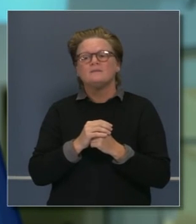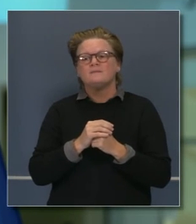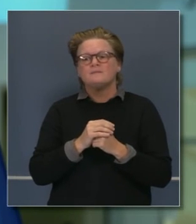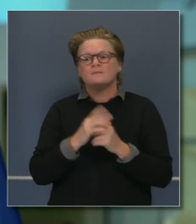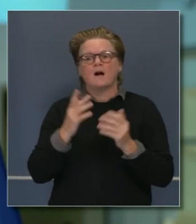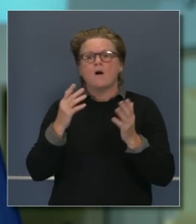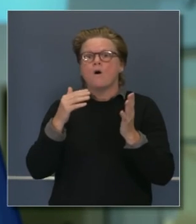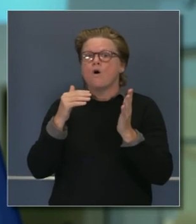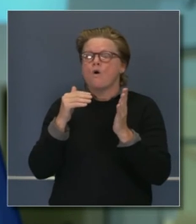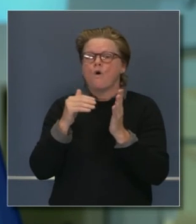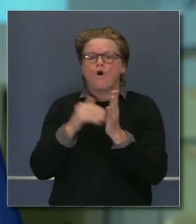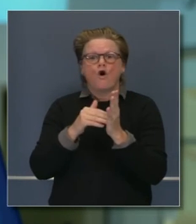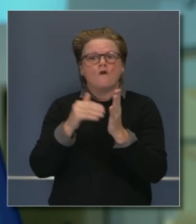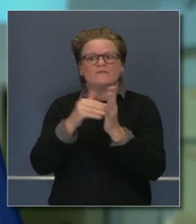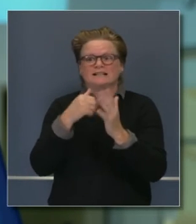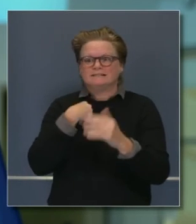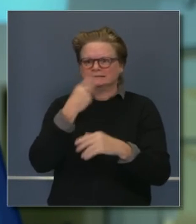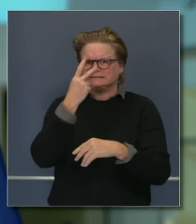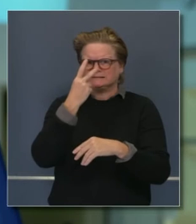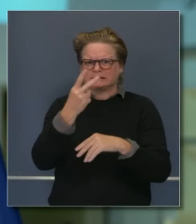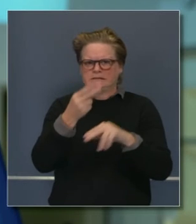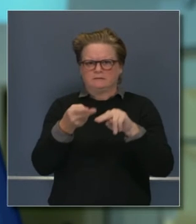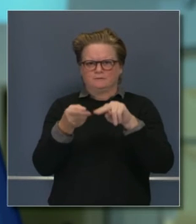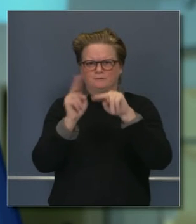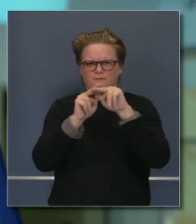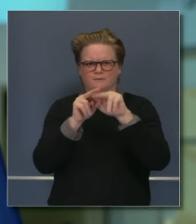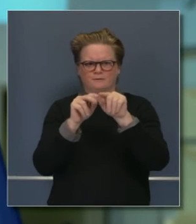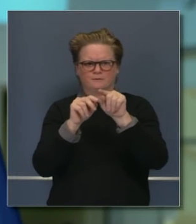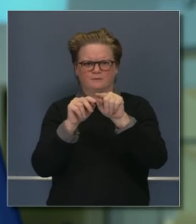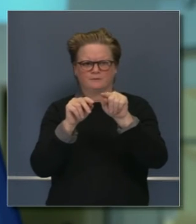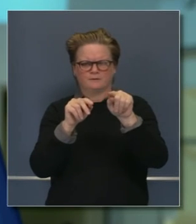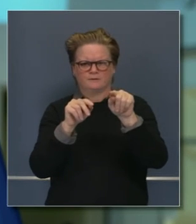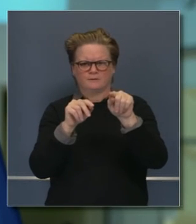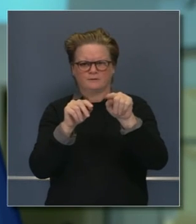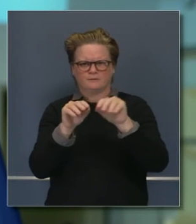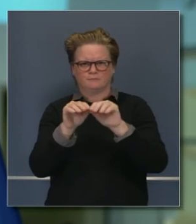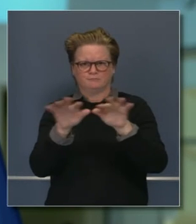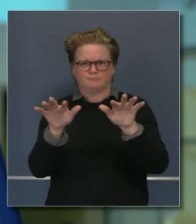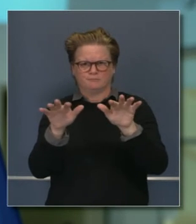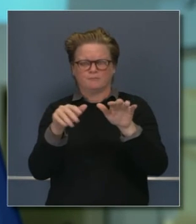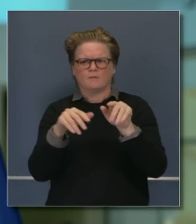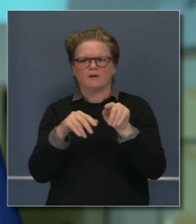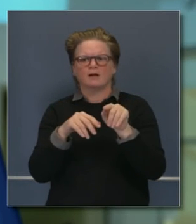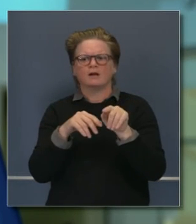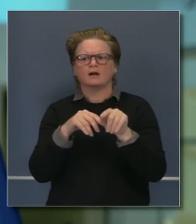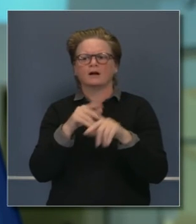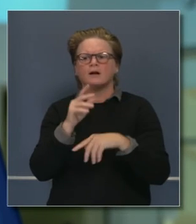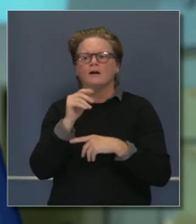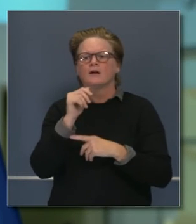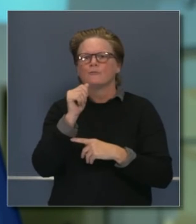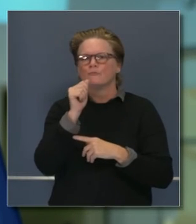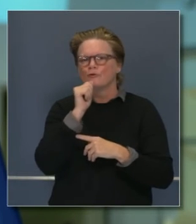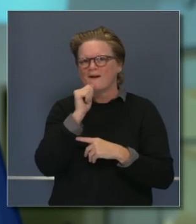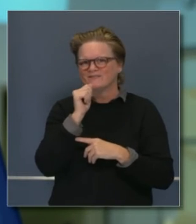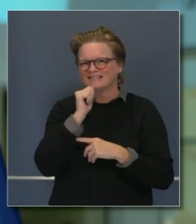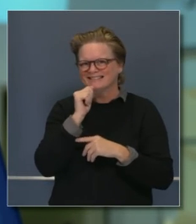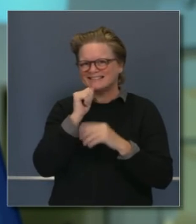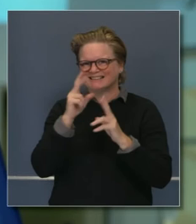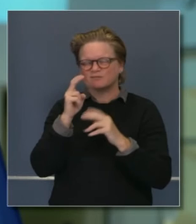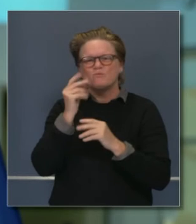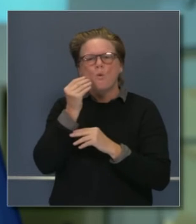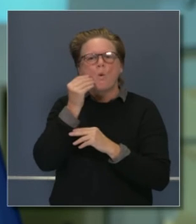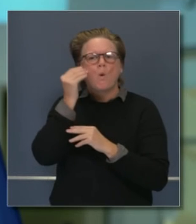en cada uno de los condados prácticamente donde se ve un aumento en la transmisión. Mencionan reuniones